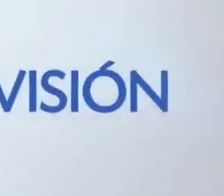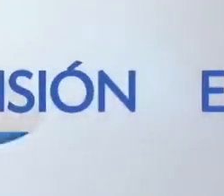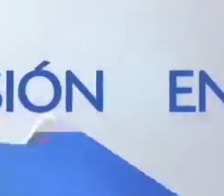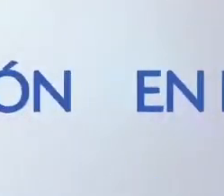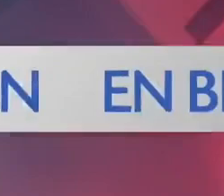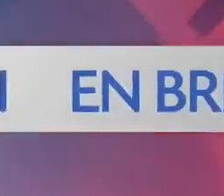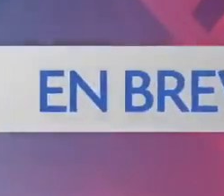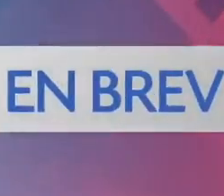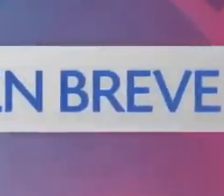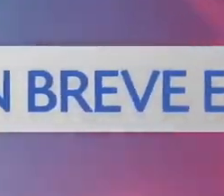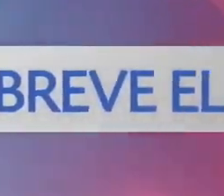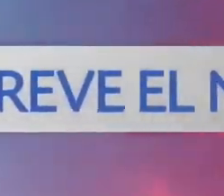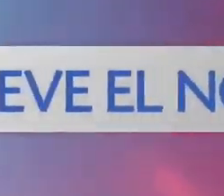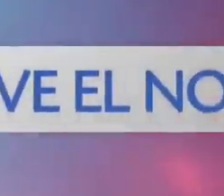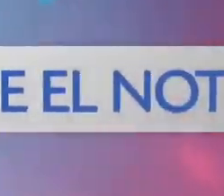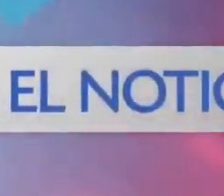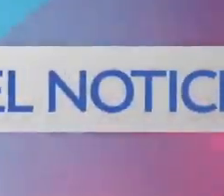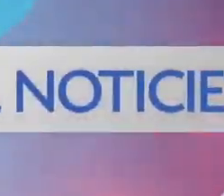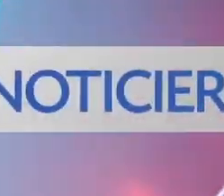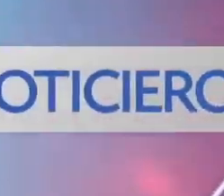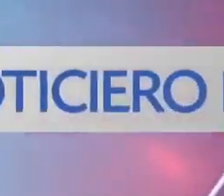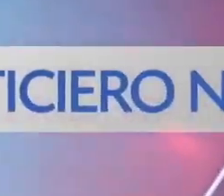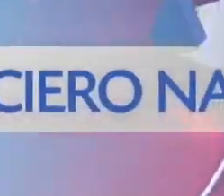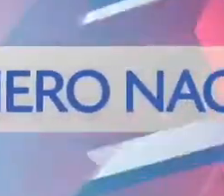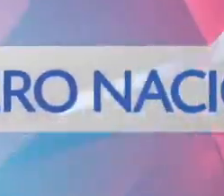de la pobreza y